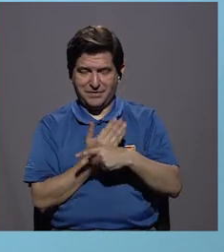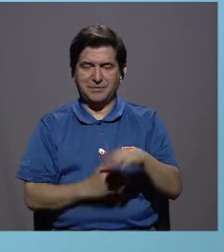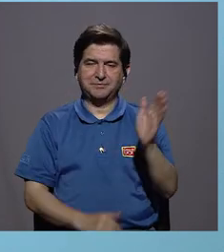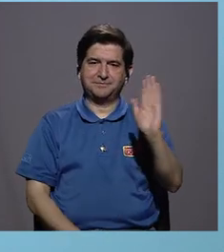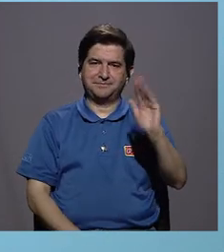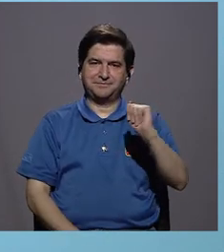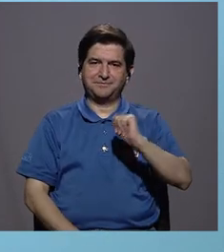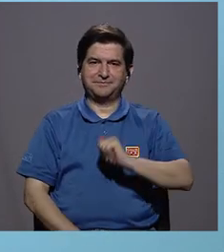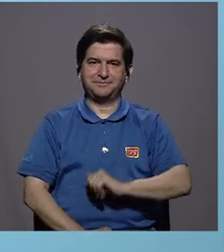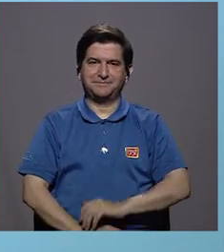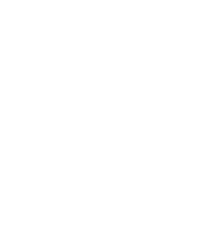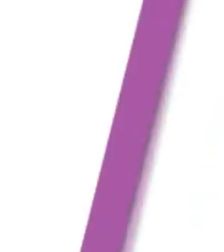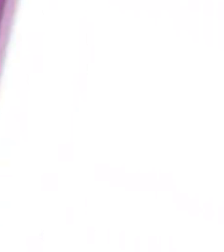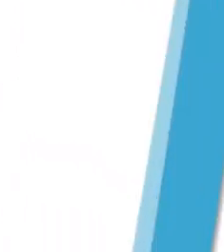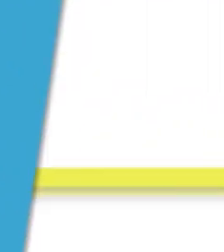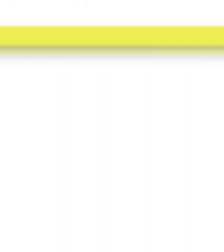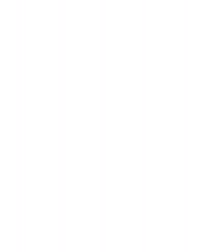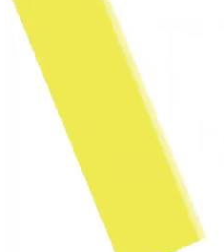próxima edición. Hasta pronto.